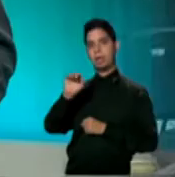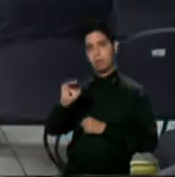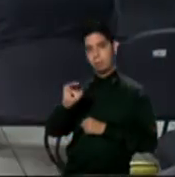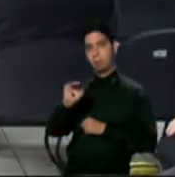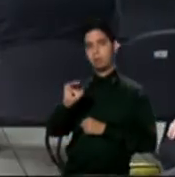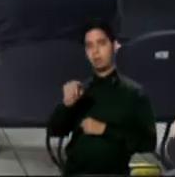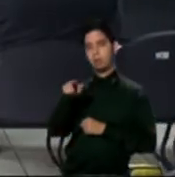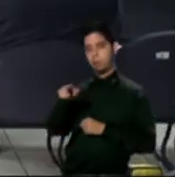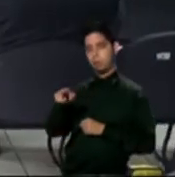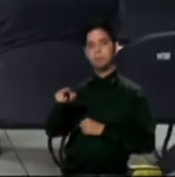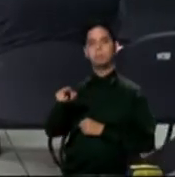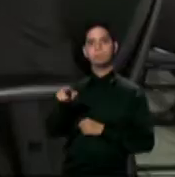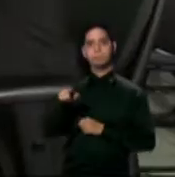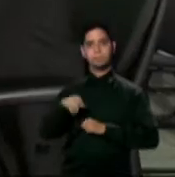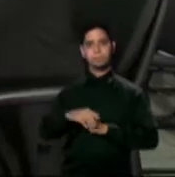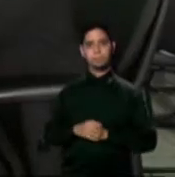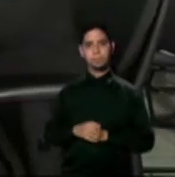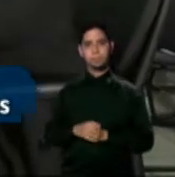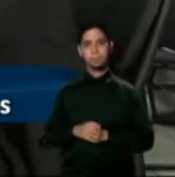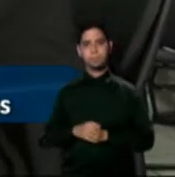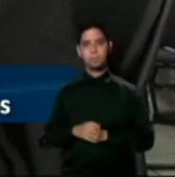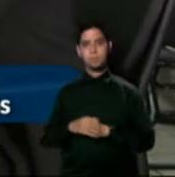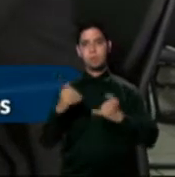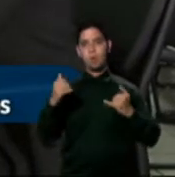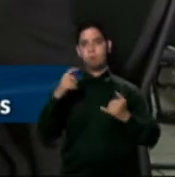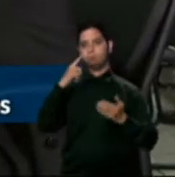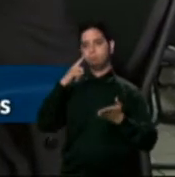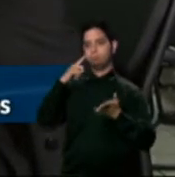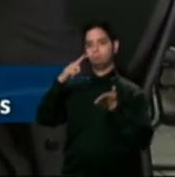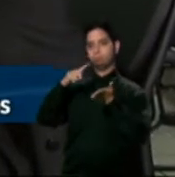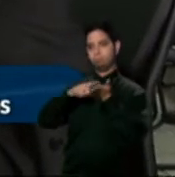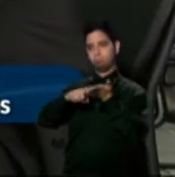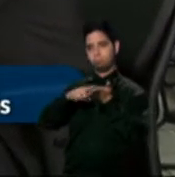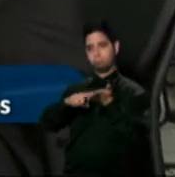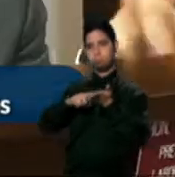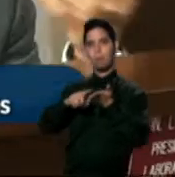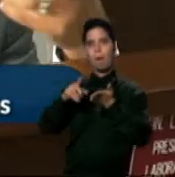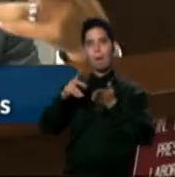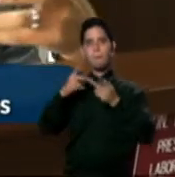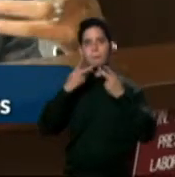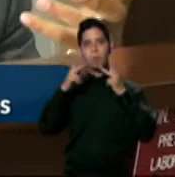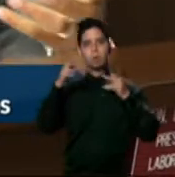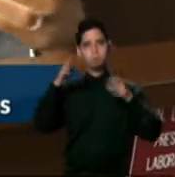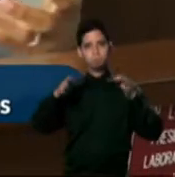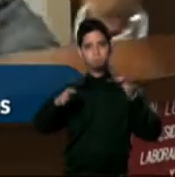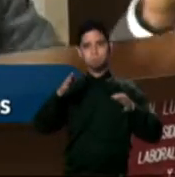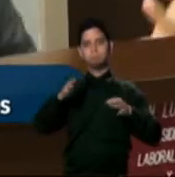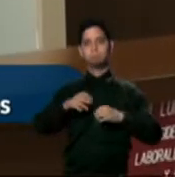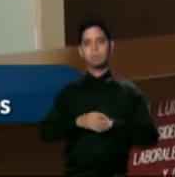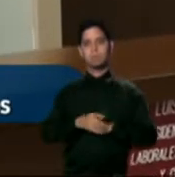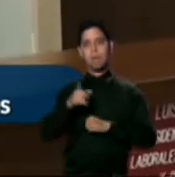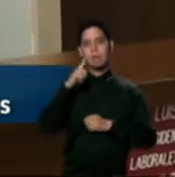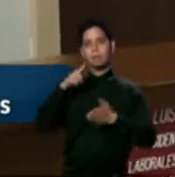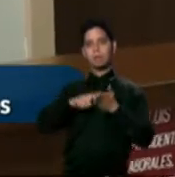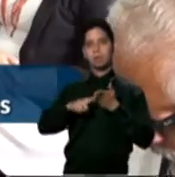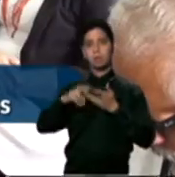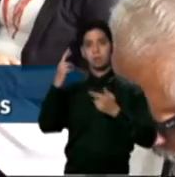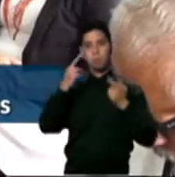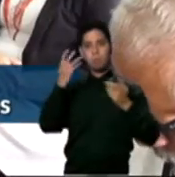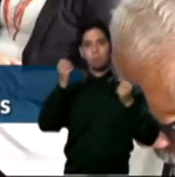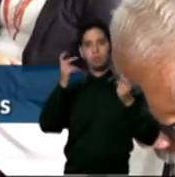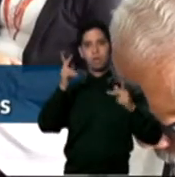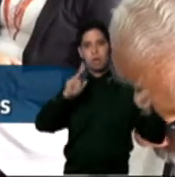Comisión de Asuntos del Consumidor, se logró hoy una segunda vista pública. La investigación surgió a raíz de las denuncias de varios